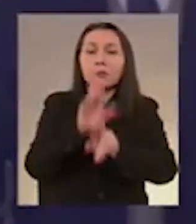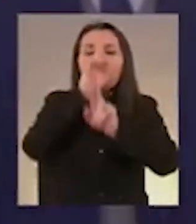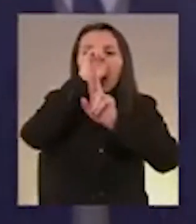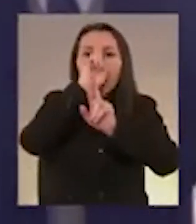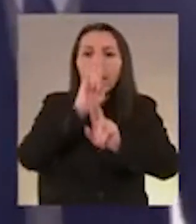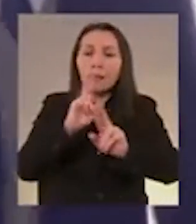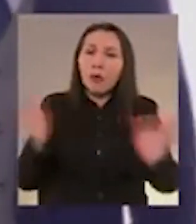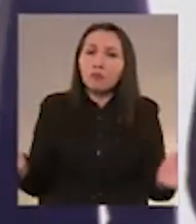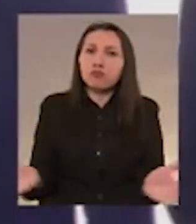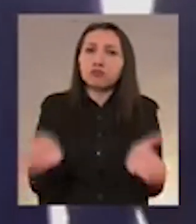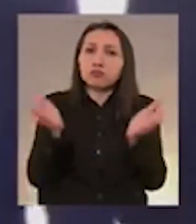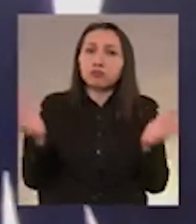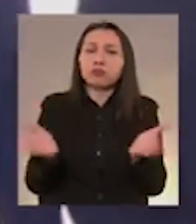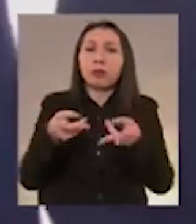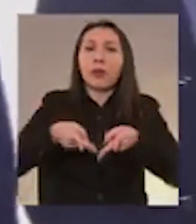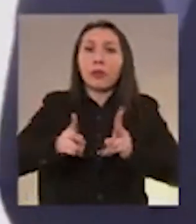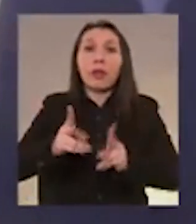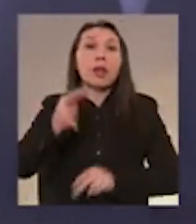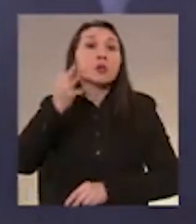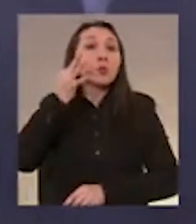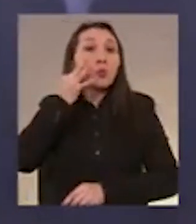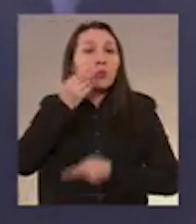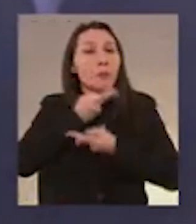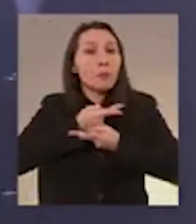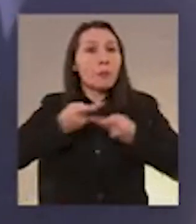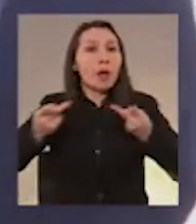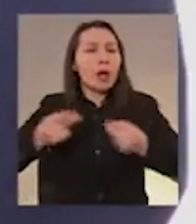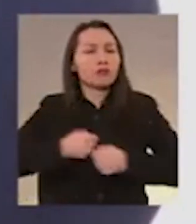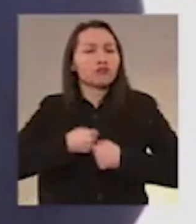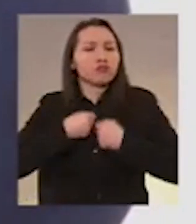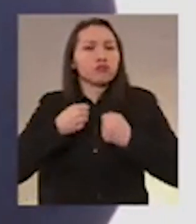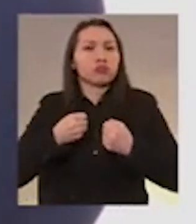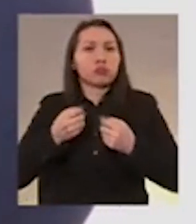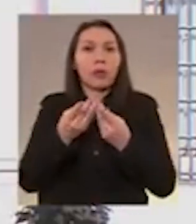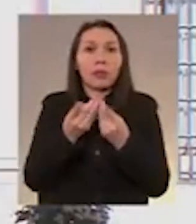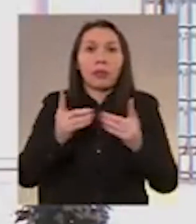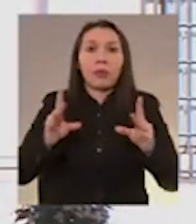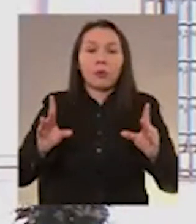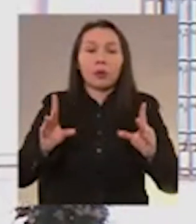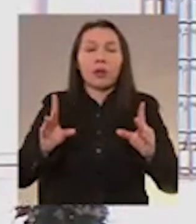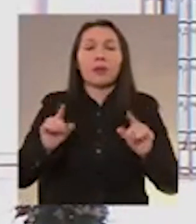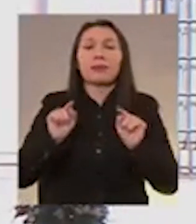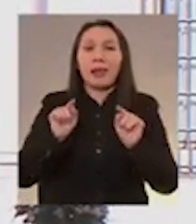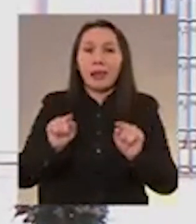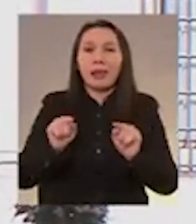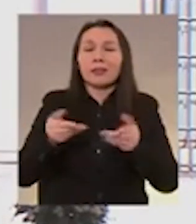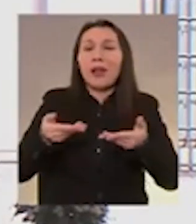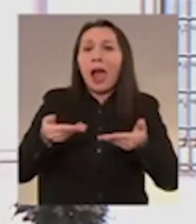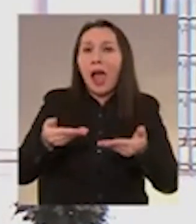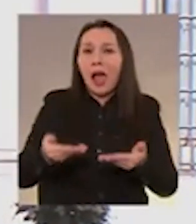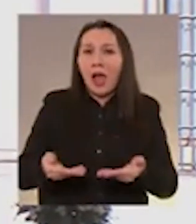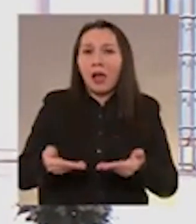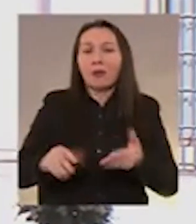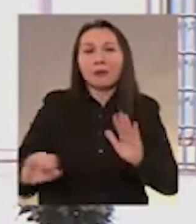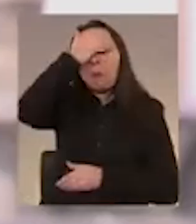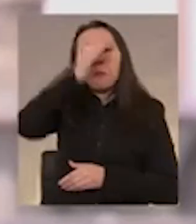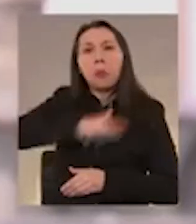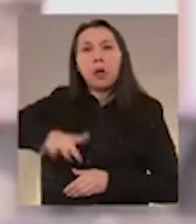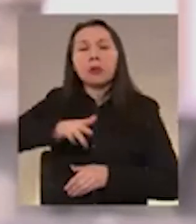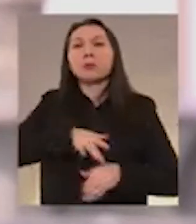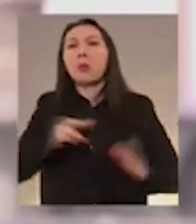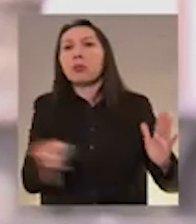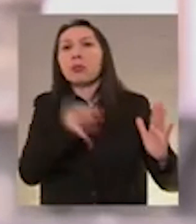señaló que tanto al que le pasó como al que no le pasó tienen que estar presentes. Darse la mano en Latinoamérica para que nunca más vuelva a pasar.